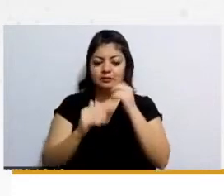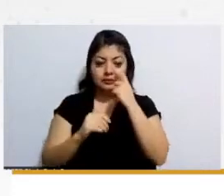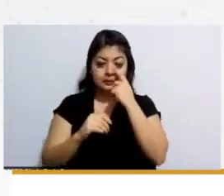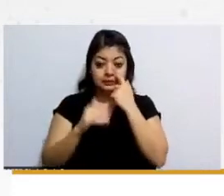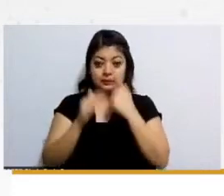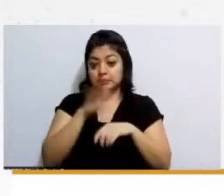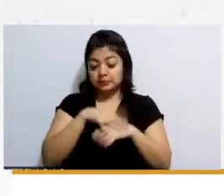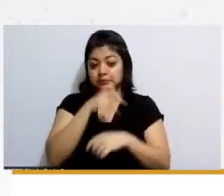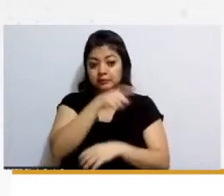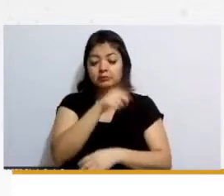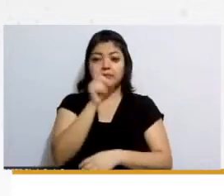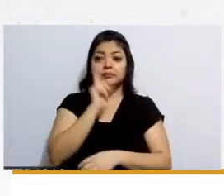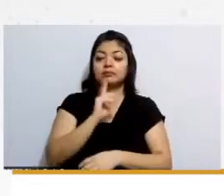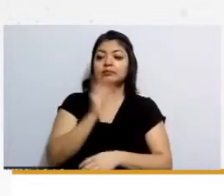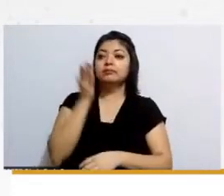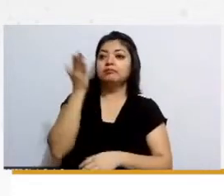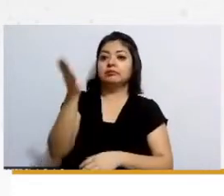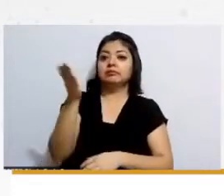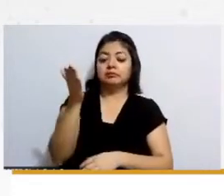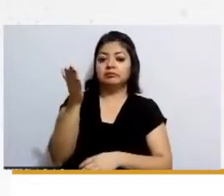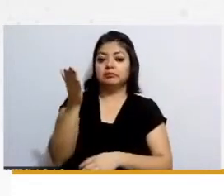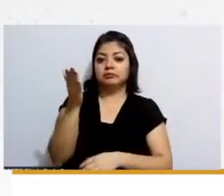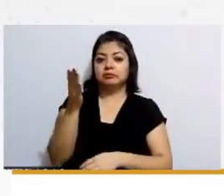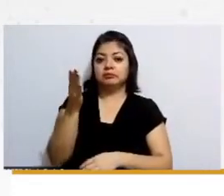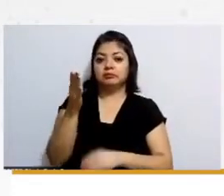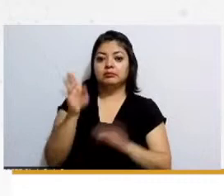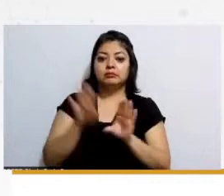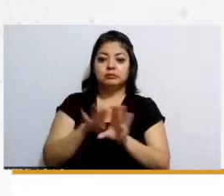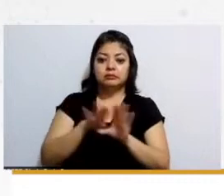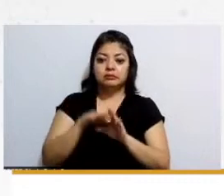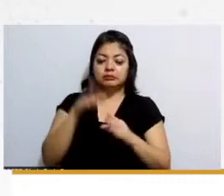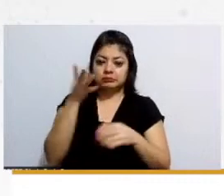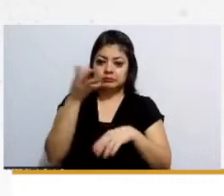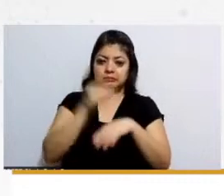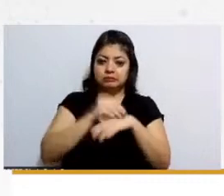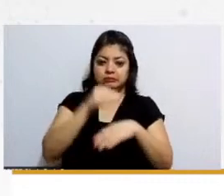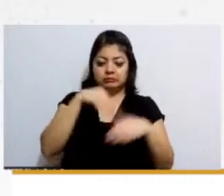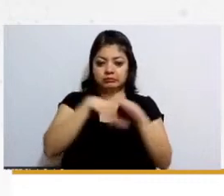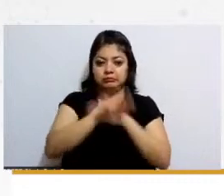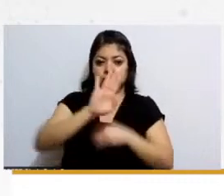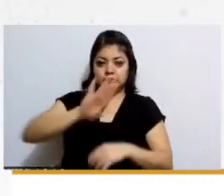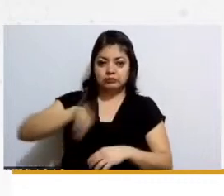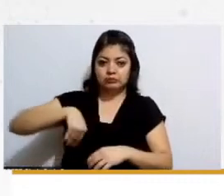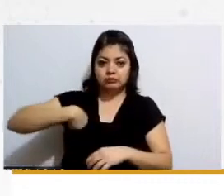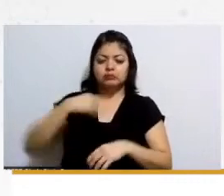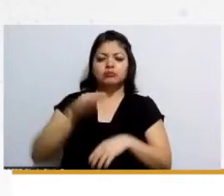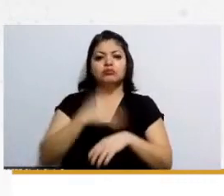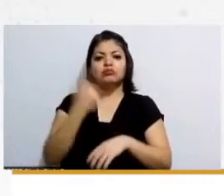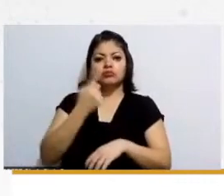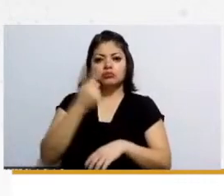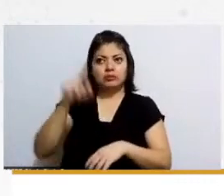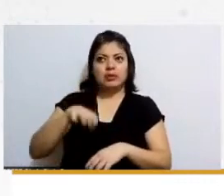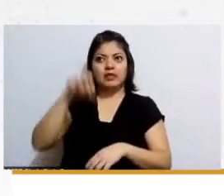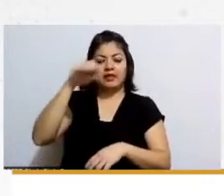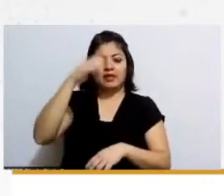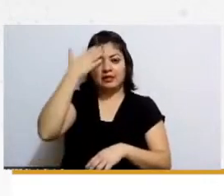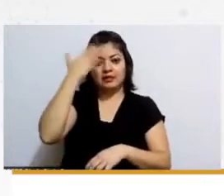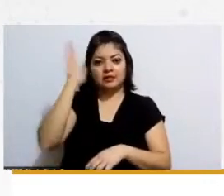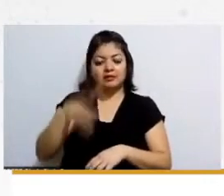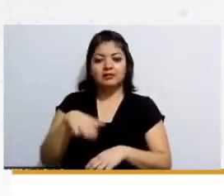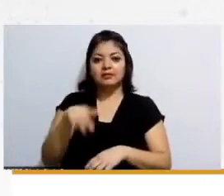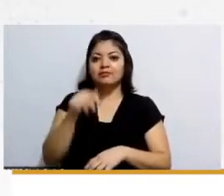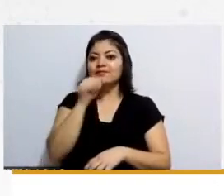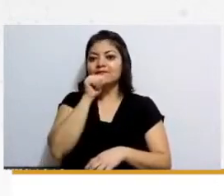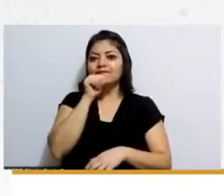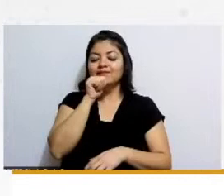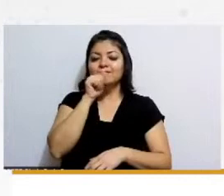ella pide que siga pues en la guardería porque a la edad de la señora pues todavía no cumplía